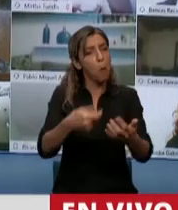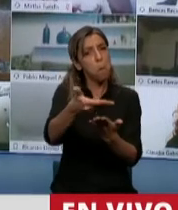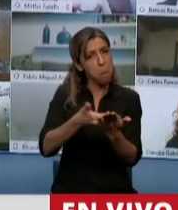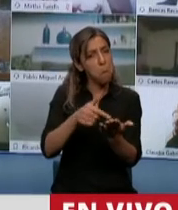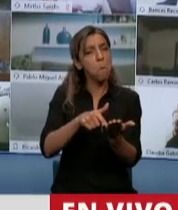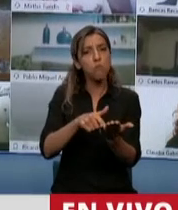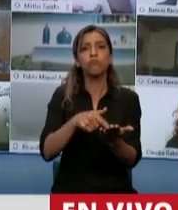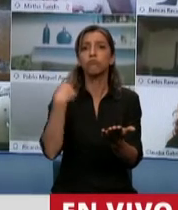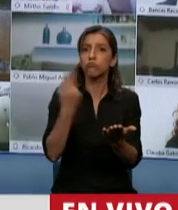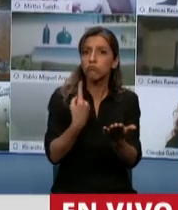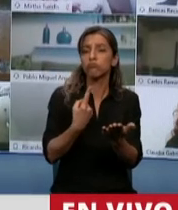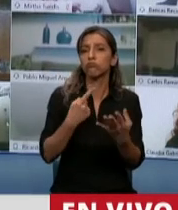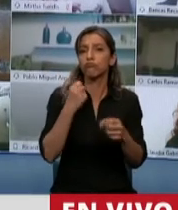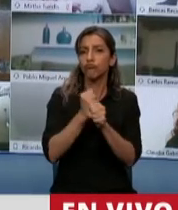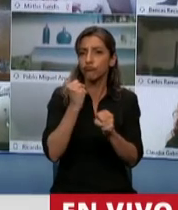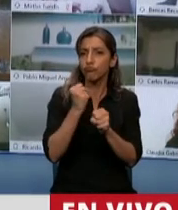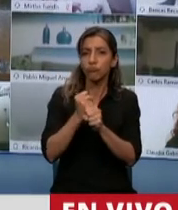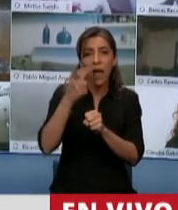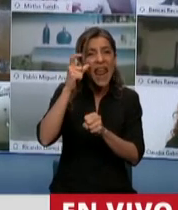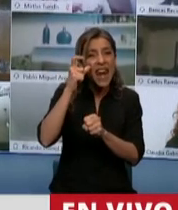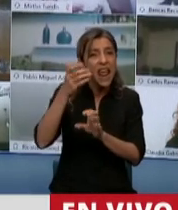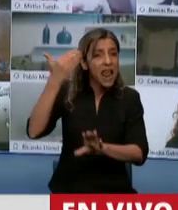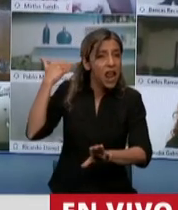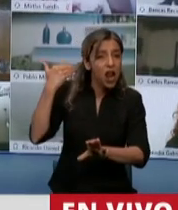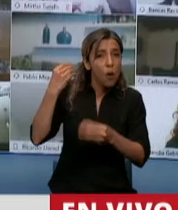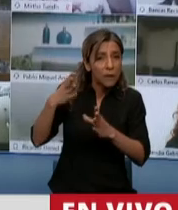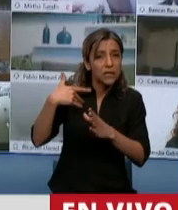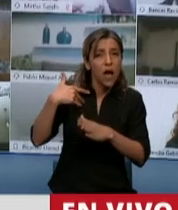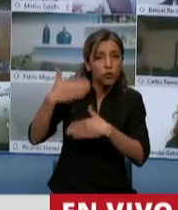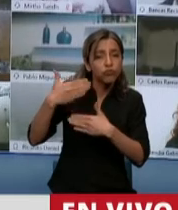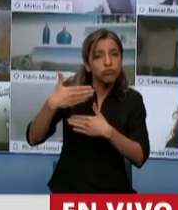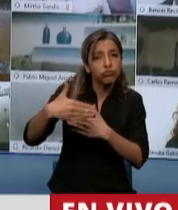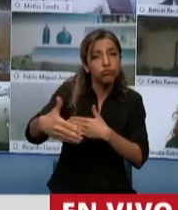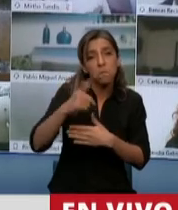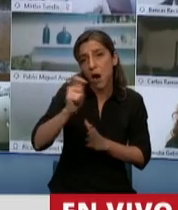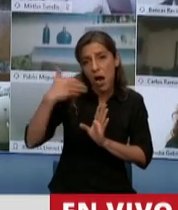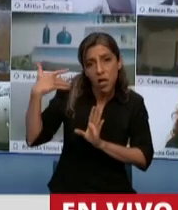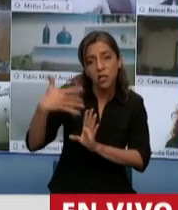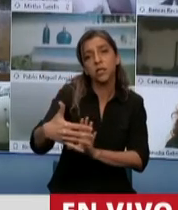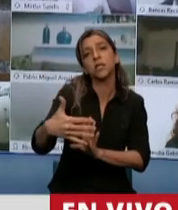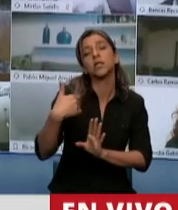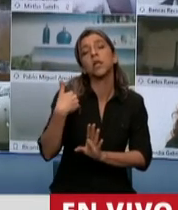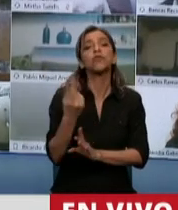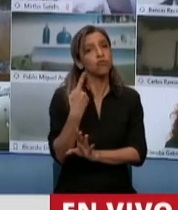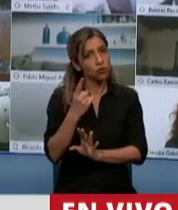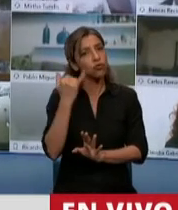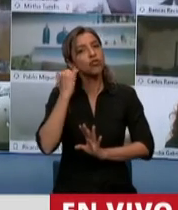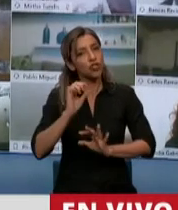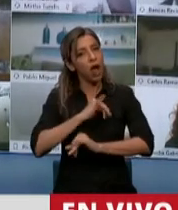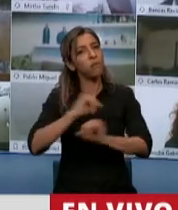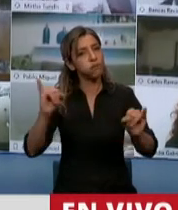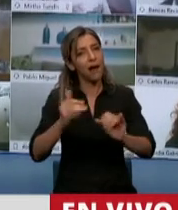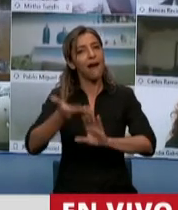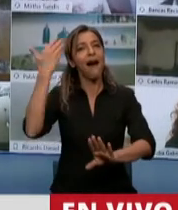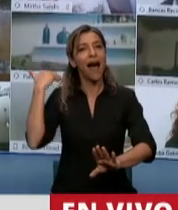el mes de enero, pero también dejar asentado que había proyectos similares, creo que la autoría